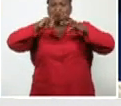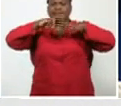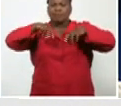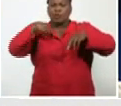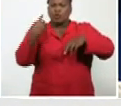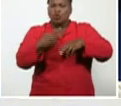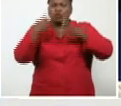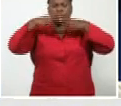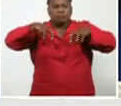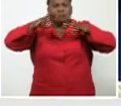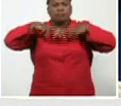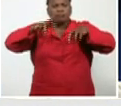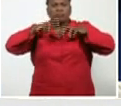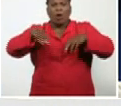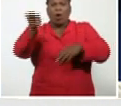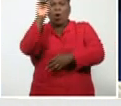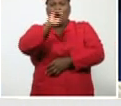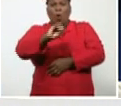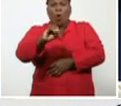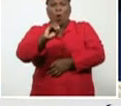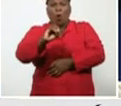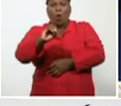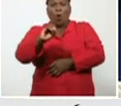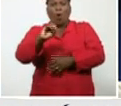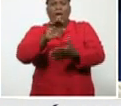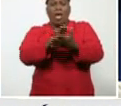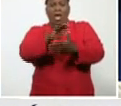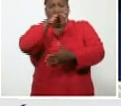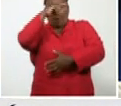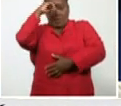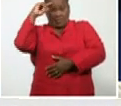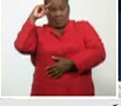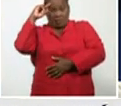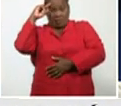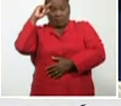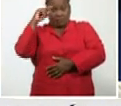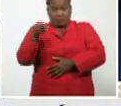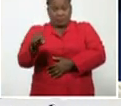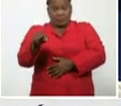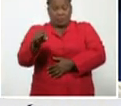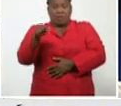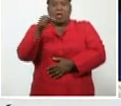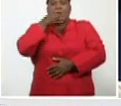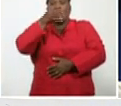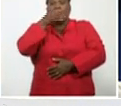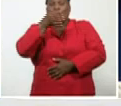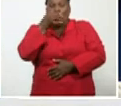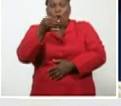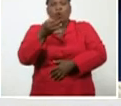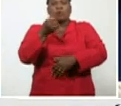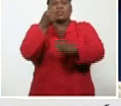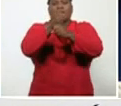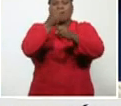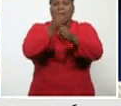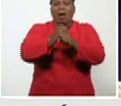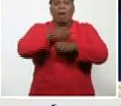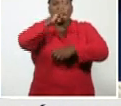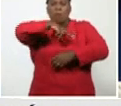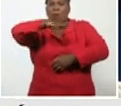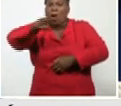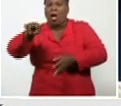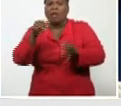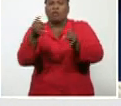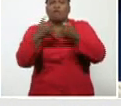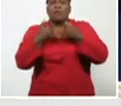la Organización Mundial, de la Salud, se pronunció, en que se trabaje, en la búsqueda, de esta